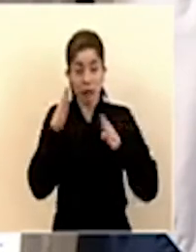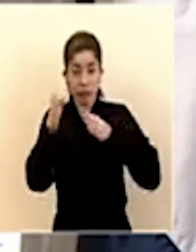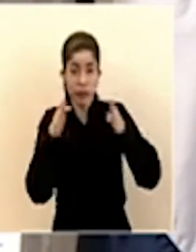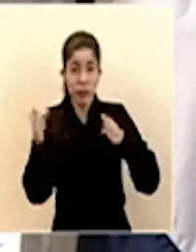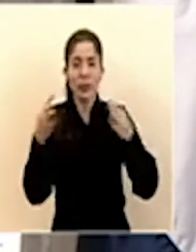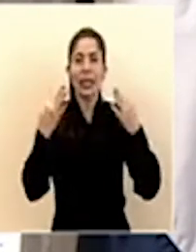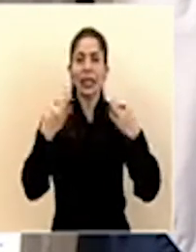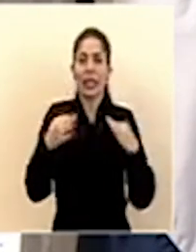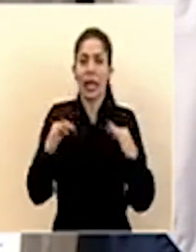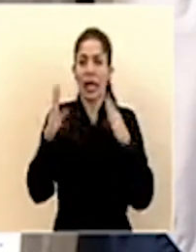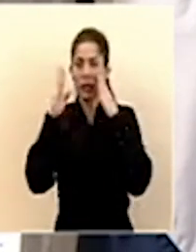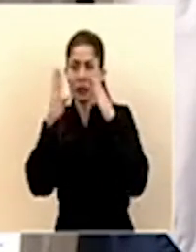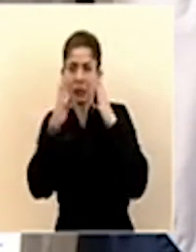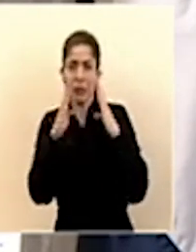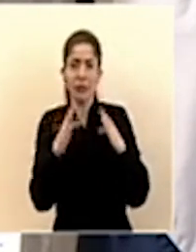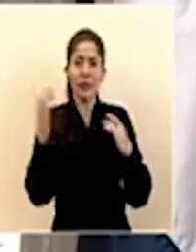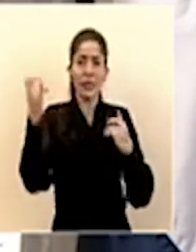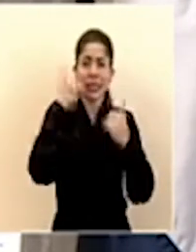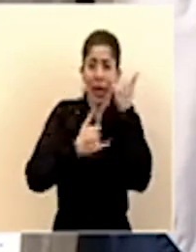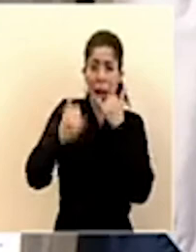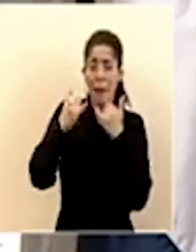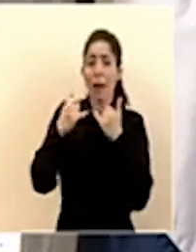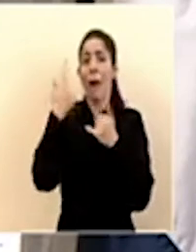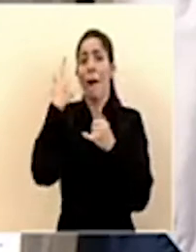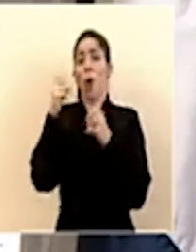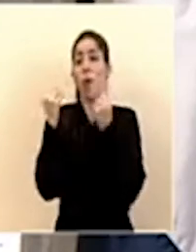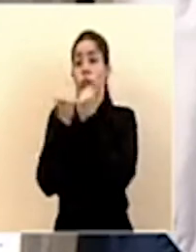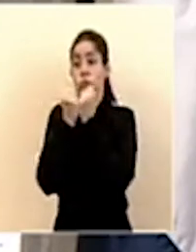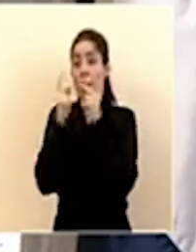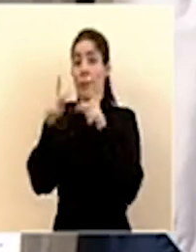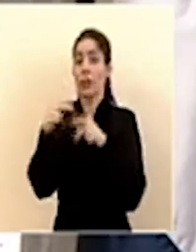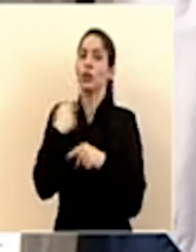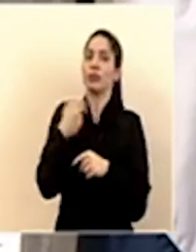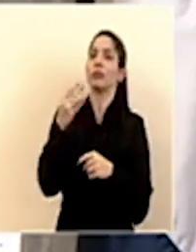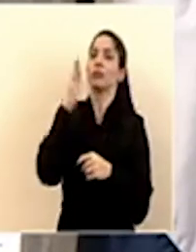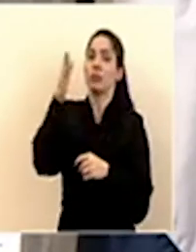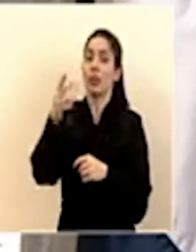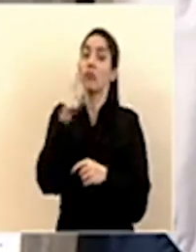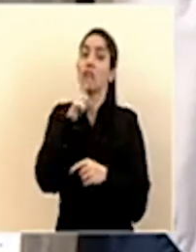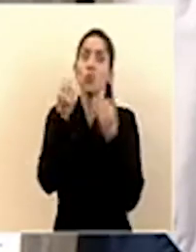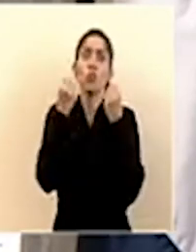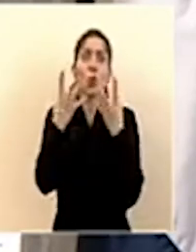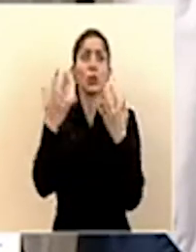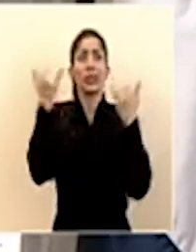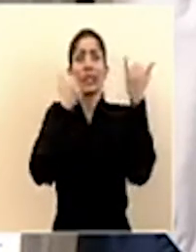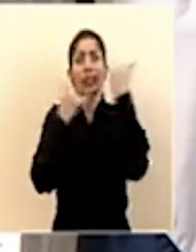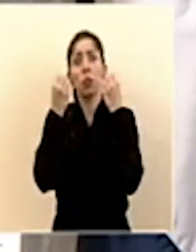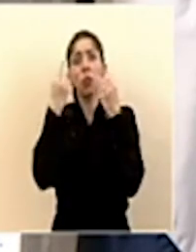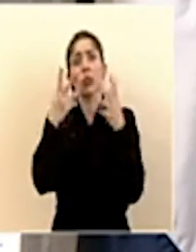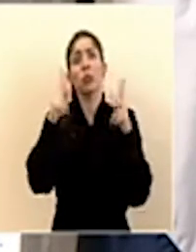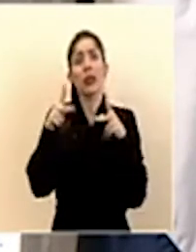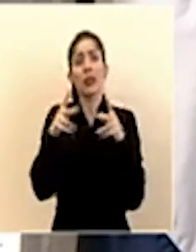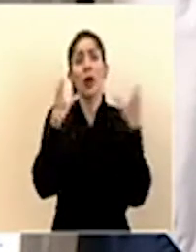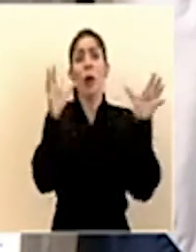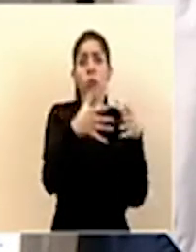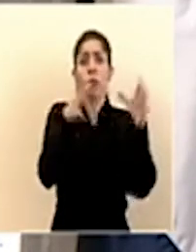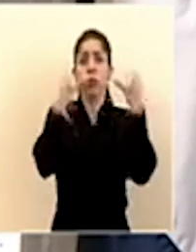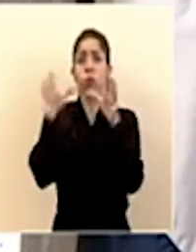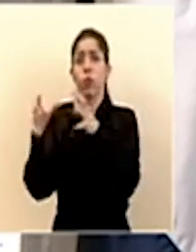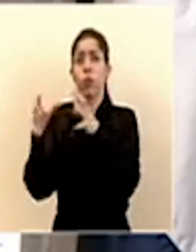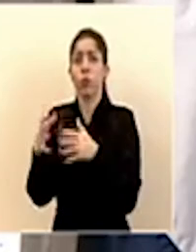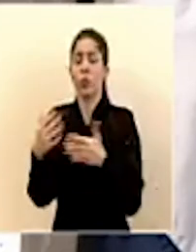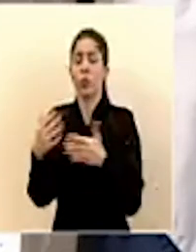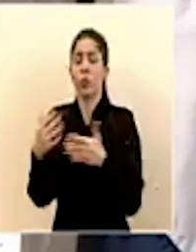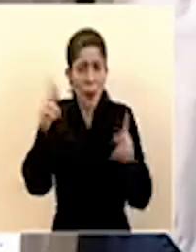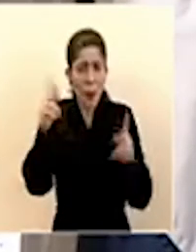tratando de atender todas las llamadas que nos hacen por aglomeración de personas son bastantes la verdad que son bastantes pero repito yo pienso que somos